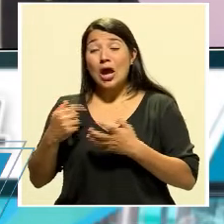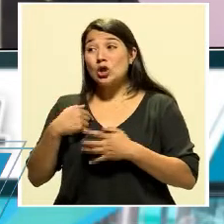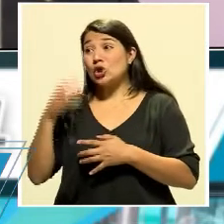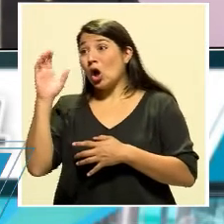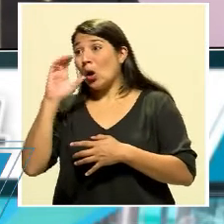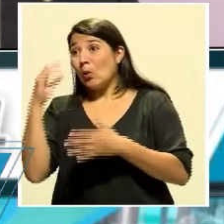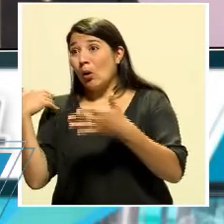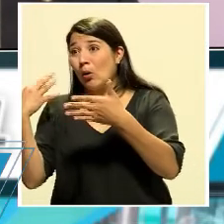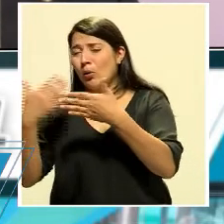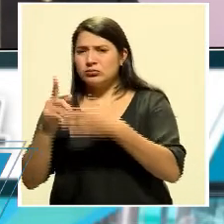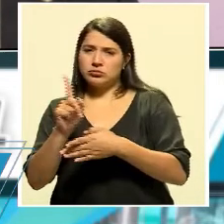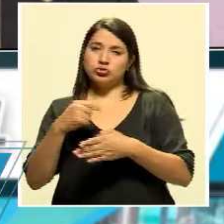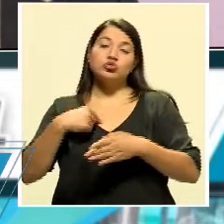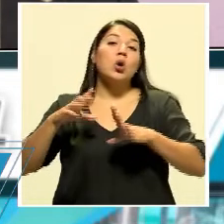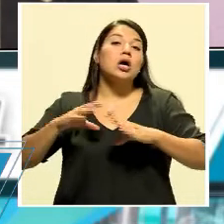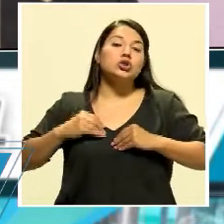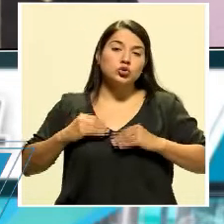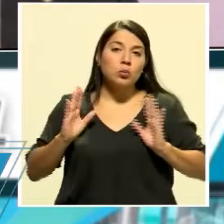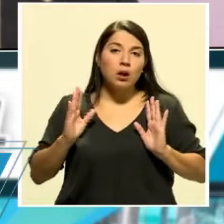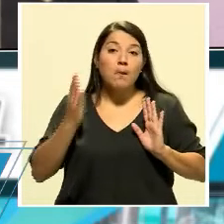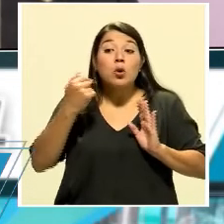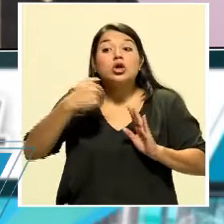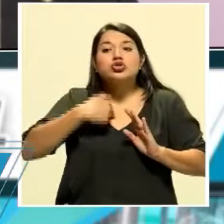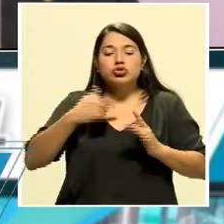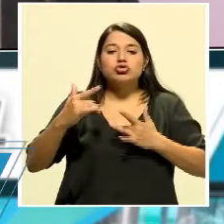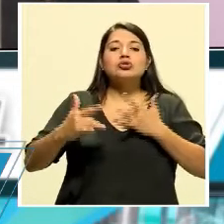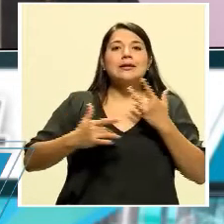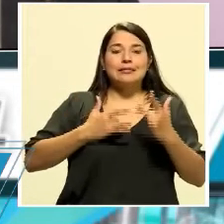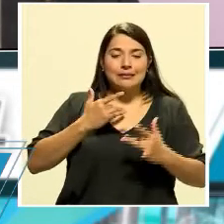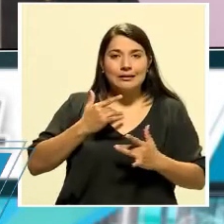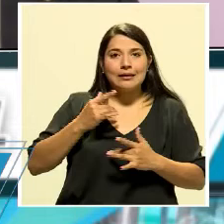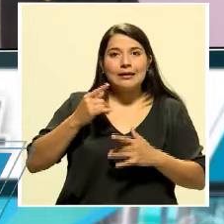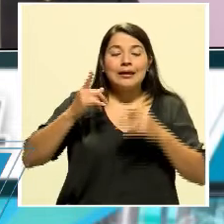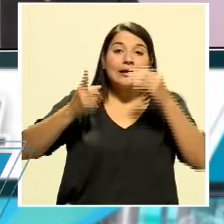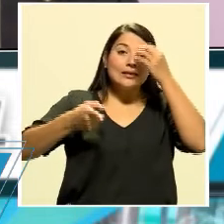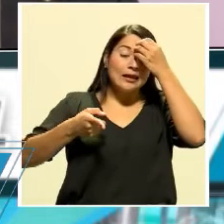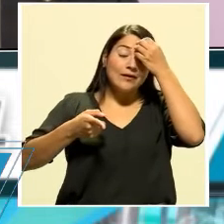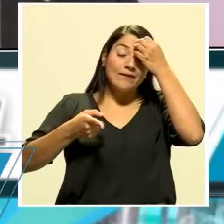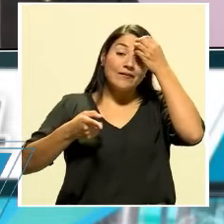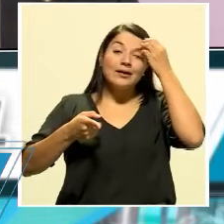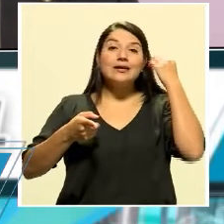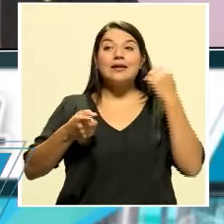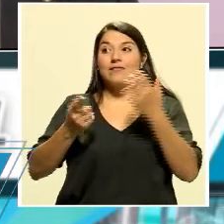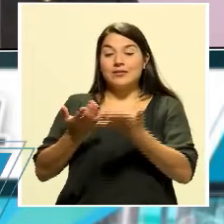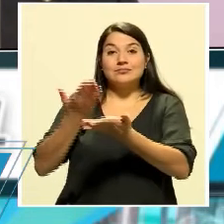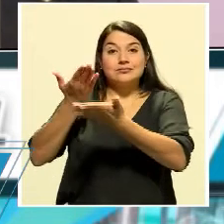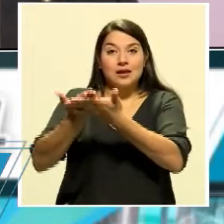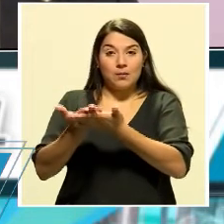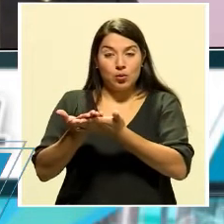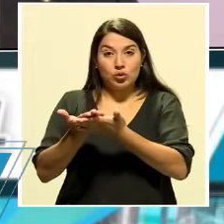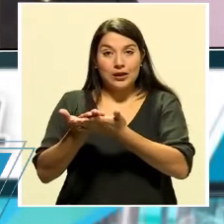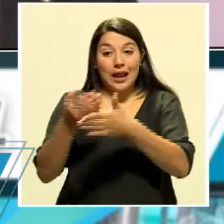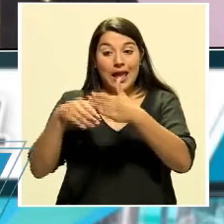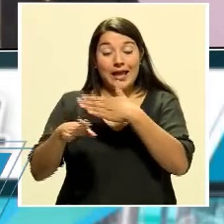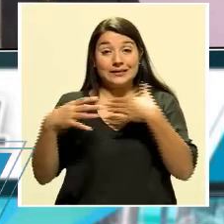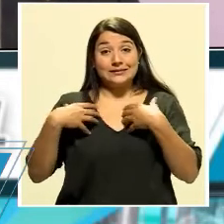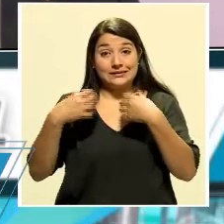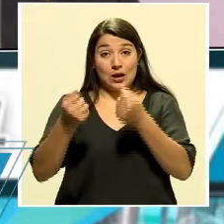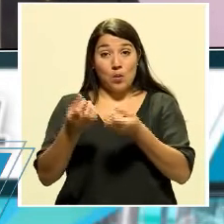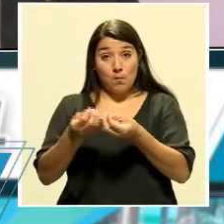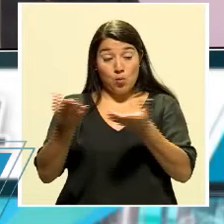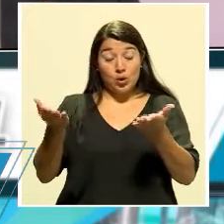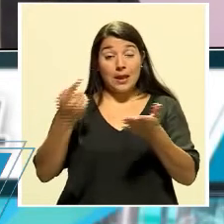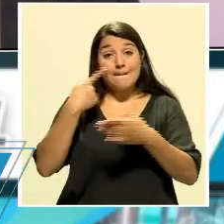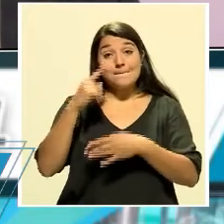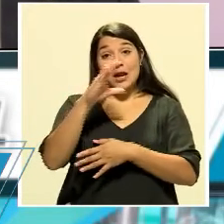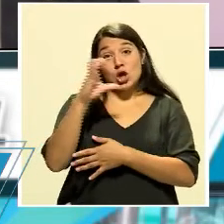buscado. Lo asumo porque sentí en ese momento que tenía, pues, un aporte que dar dentro de la salud pública del